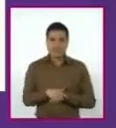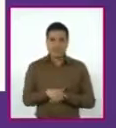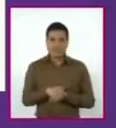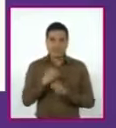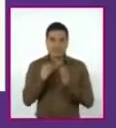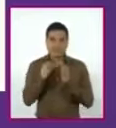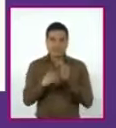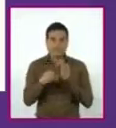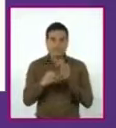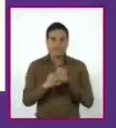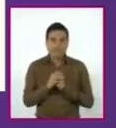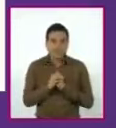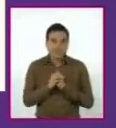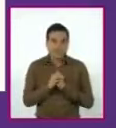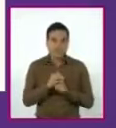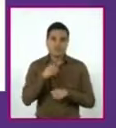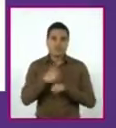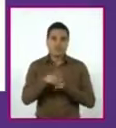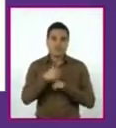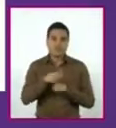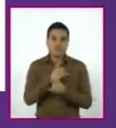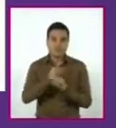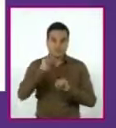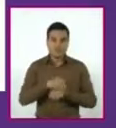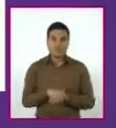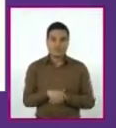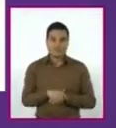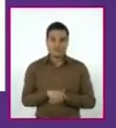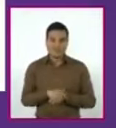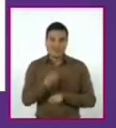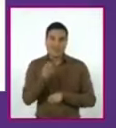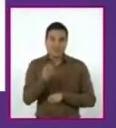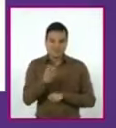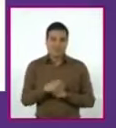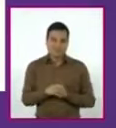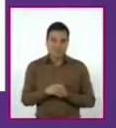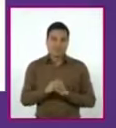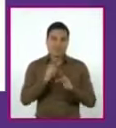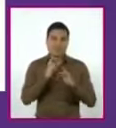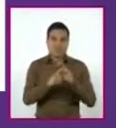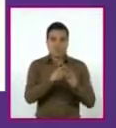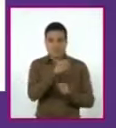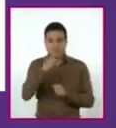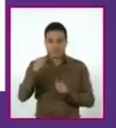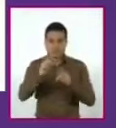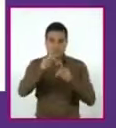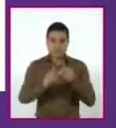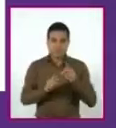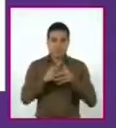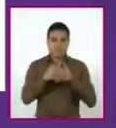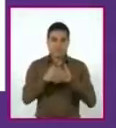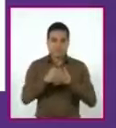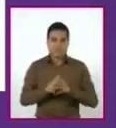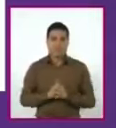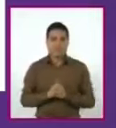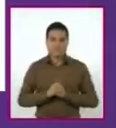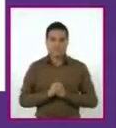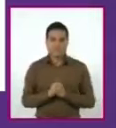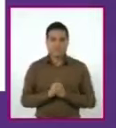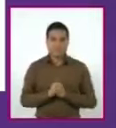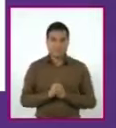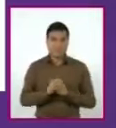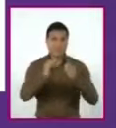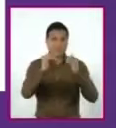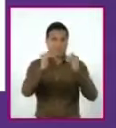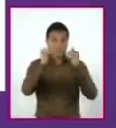por lo que podemos decir que se trata de una ecuación incompleta, o sea, mixta. En la